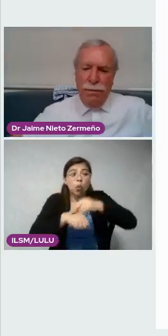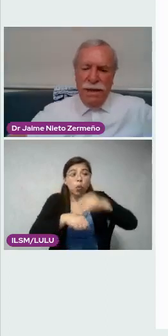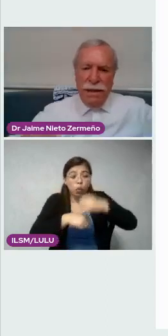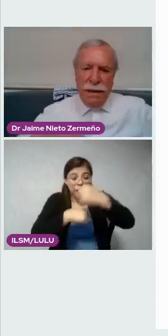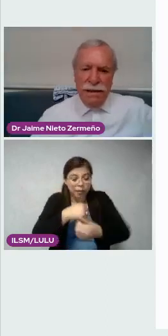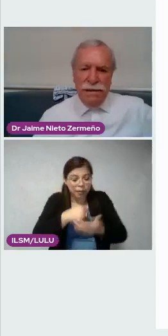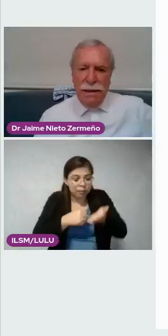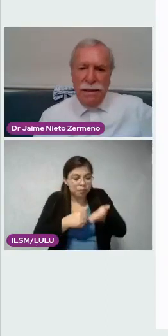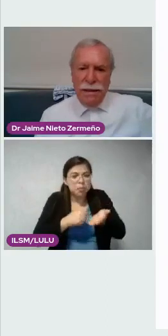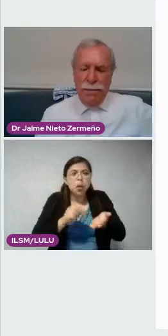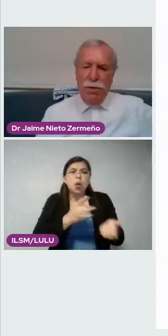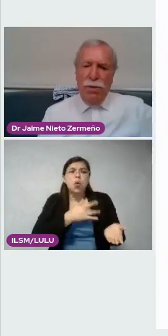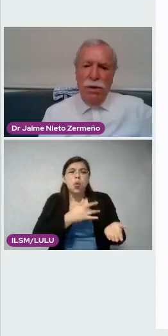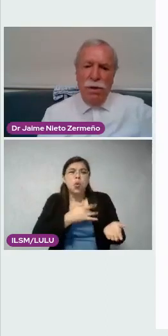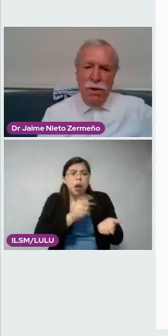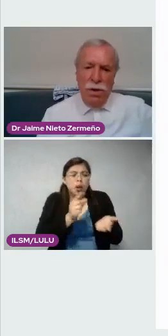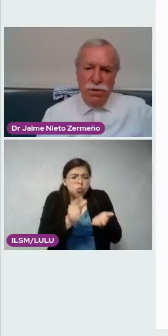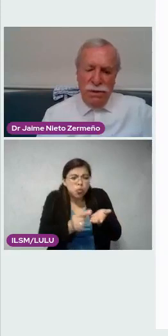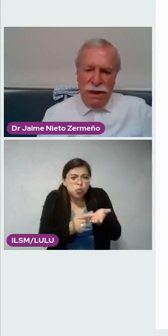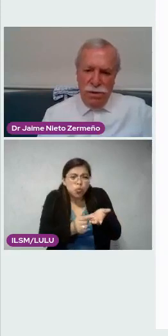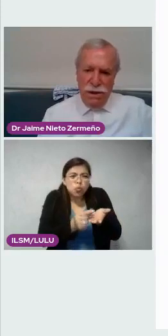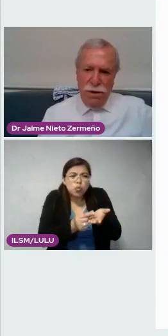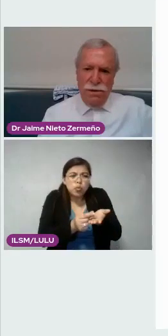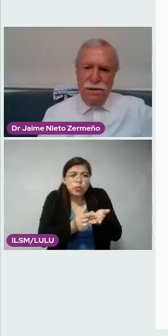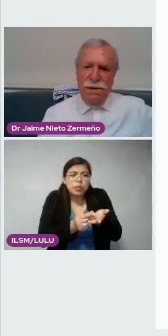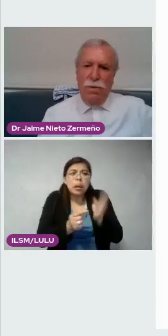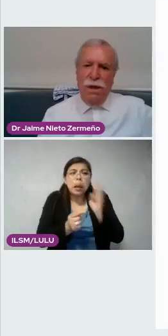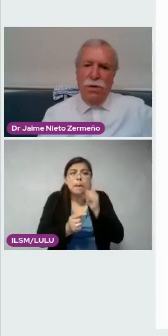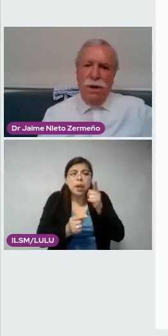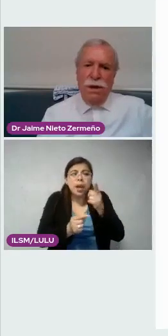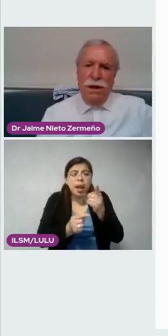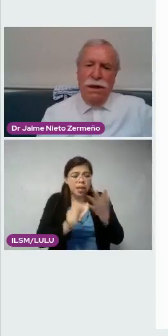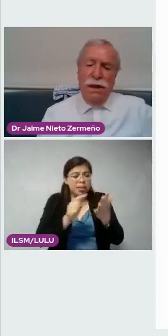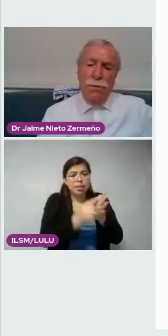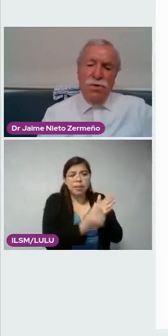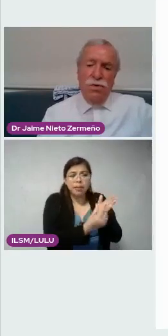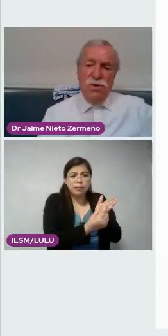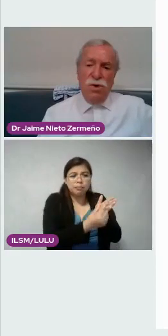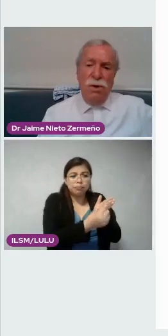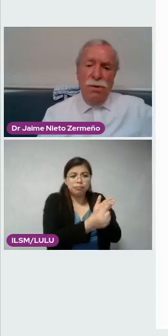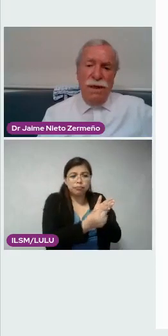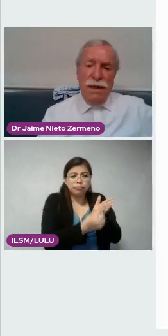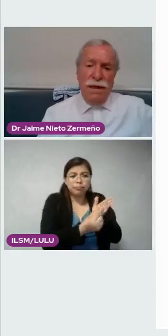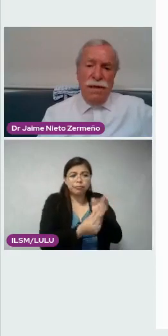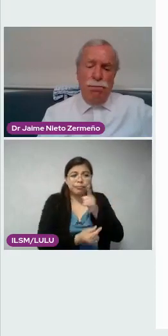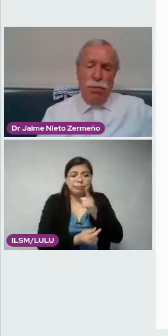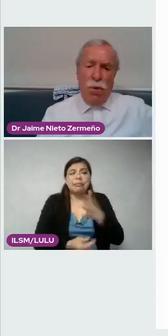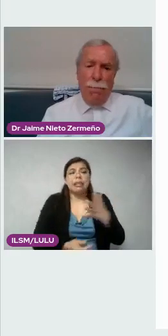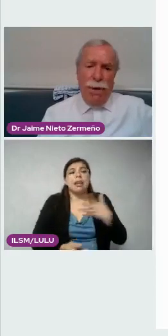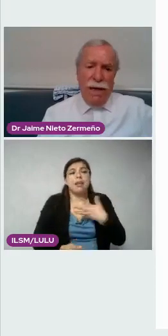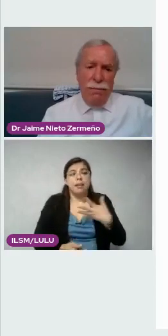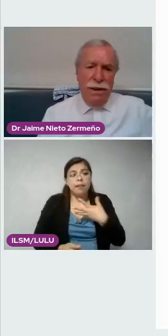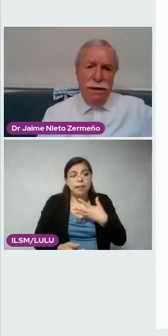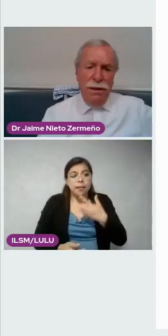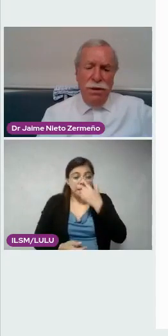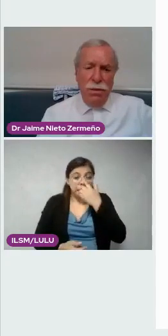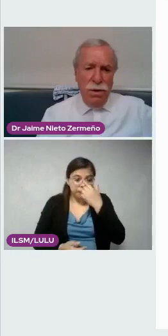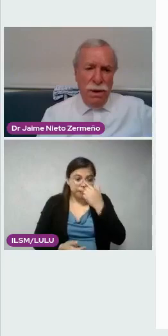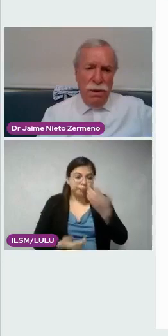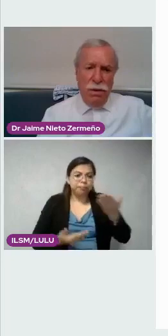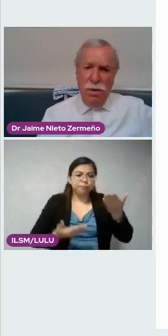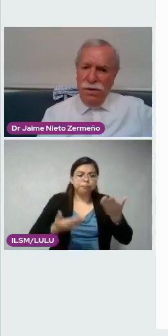apenas alcanza el tamaño de los dedos del cirujano. Y tenemos una sobrevida que es comparable